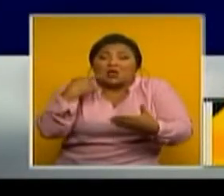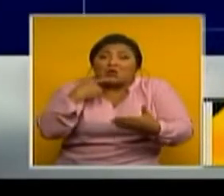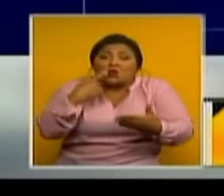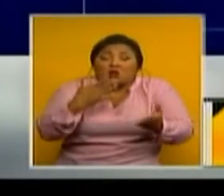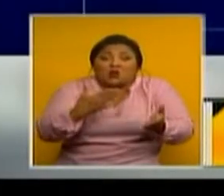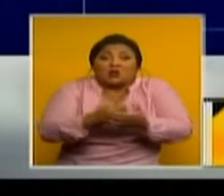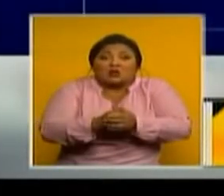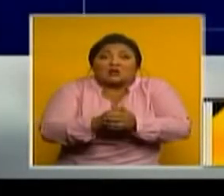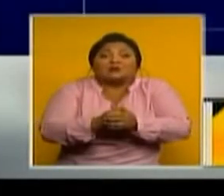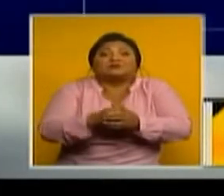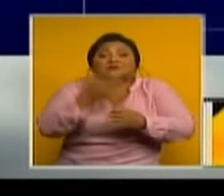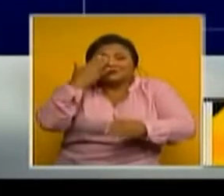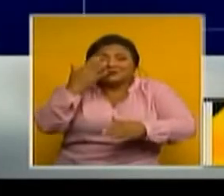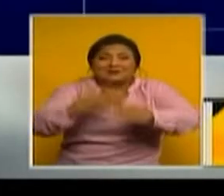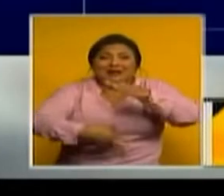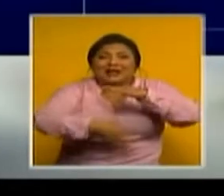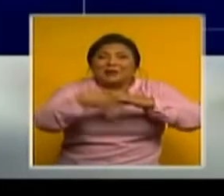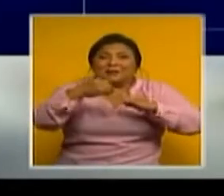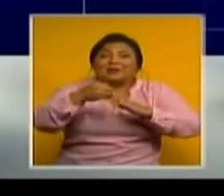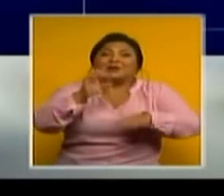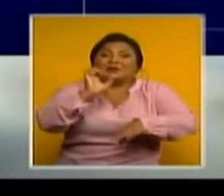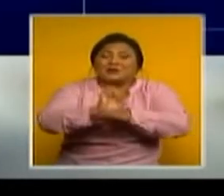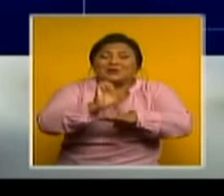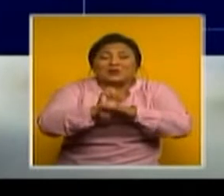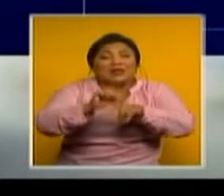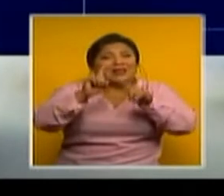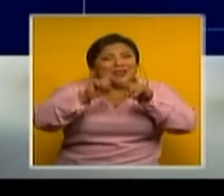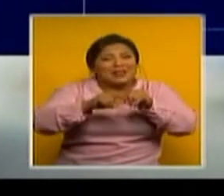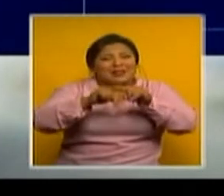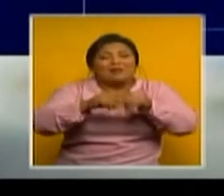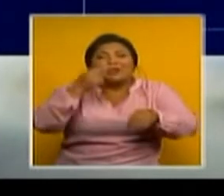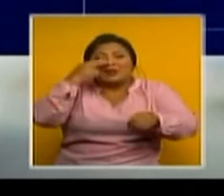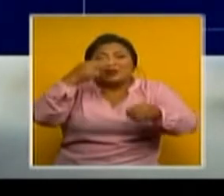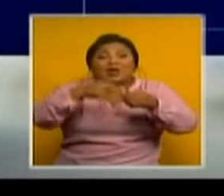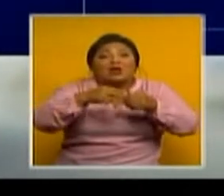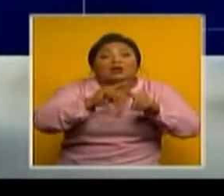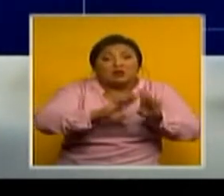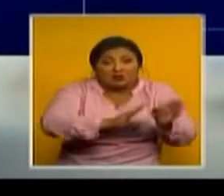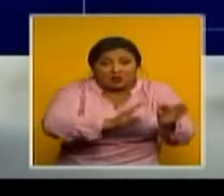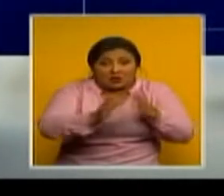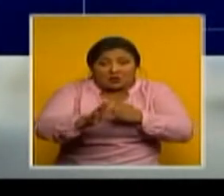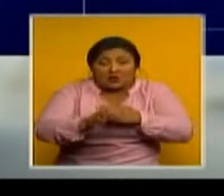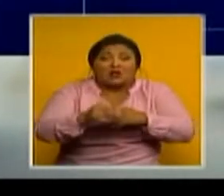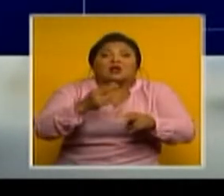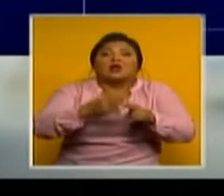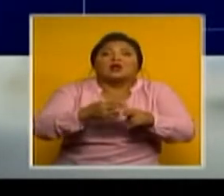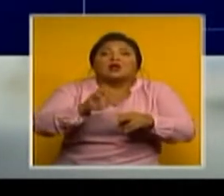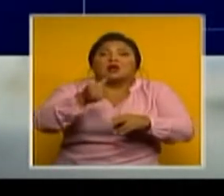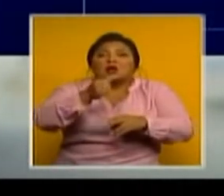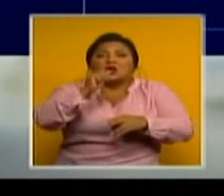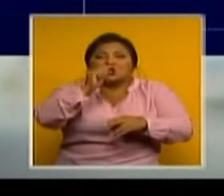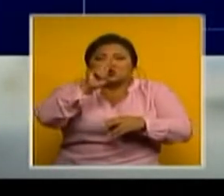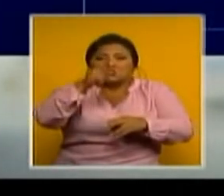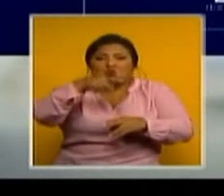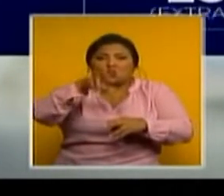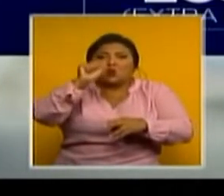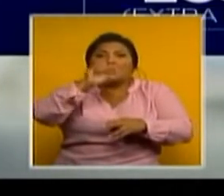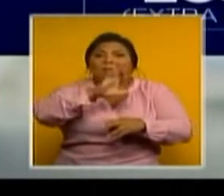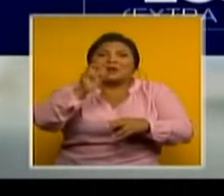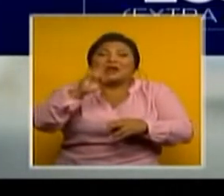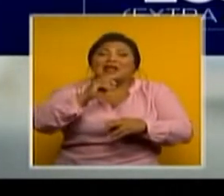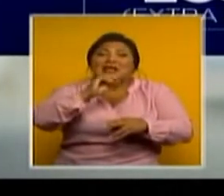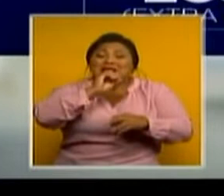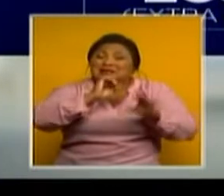publicadas por Petroecuador el subsidio varía según el tipo de combustible. La super es subsidiada con 72 centavos por galón